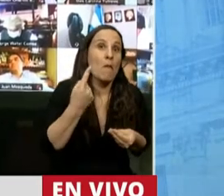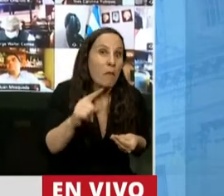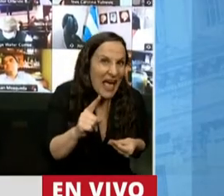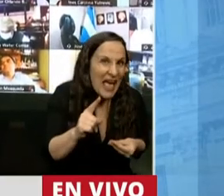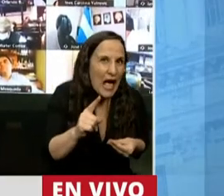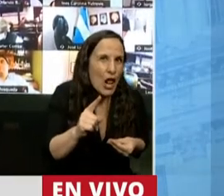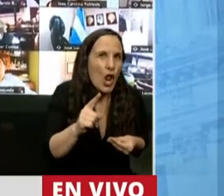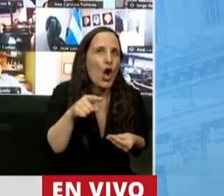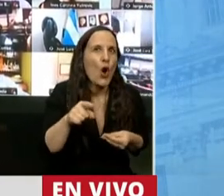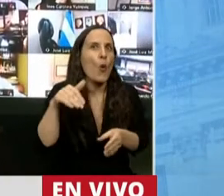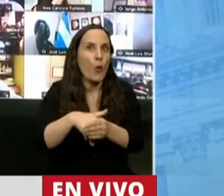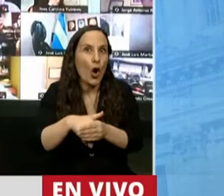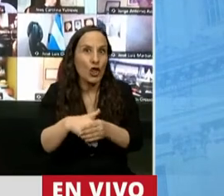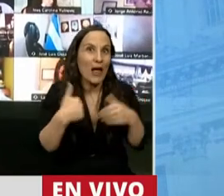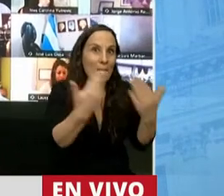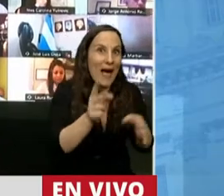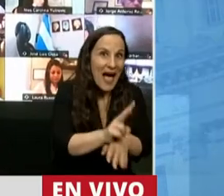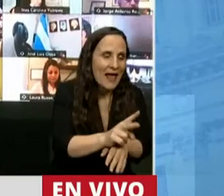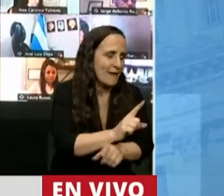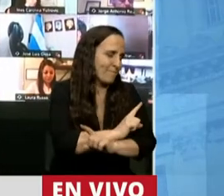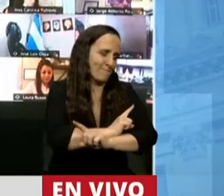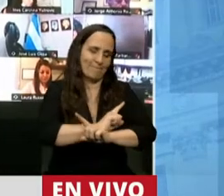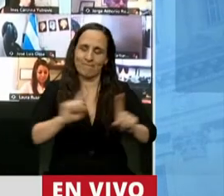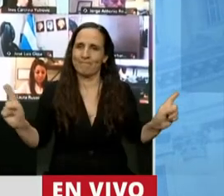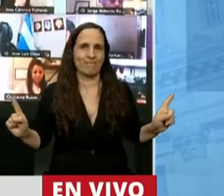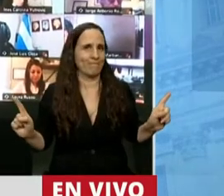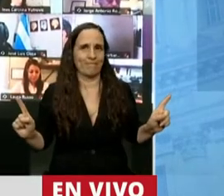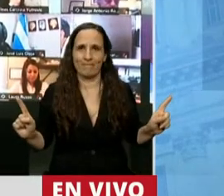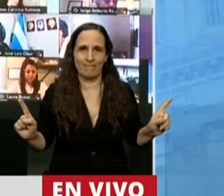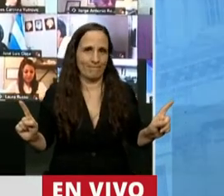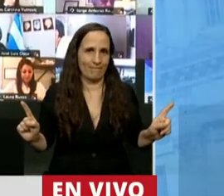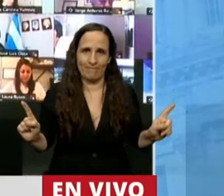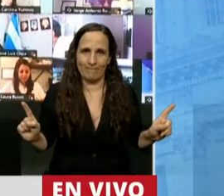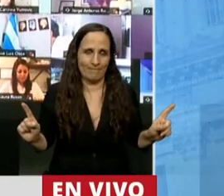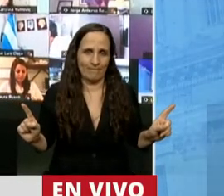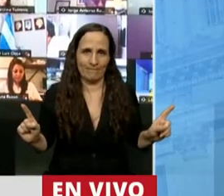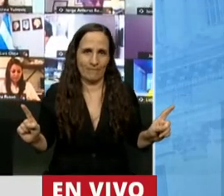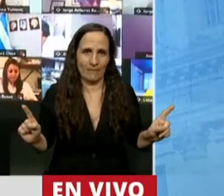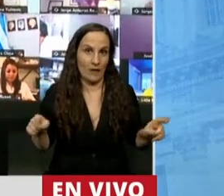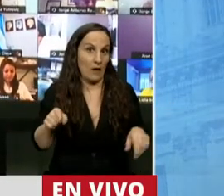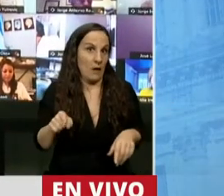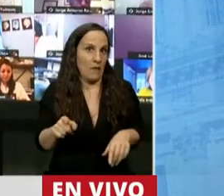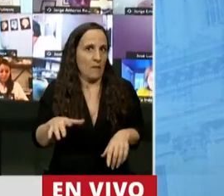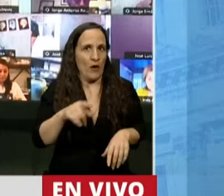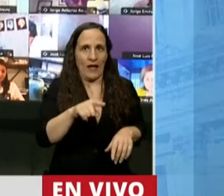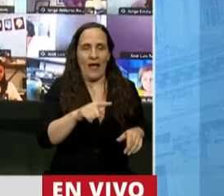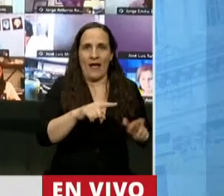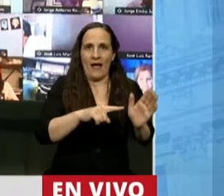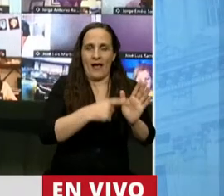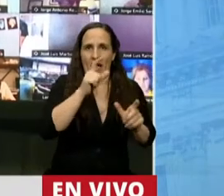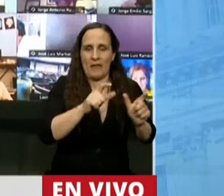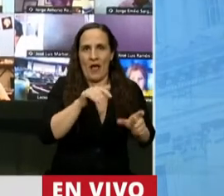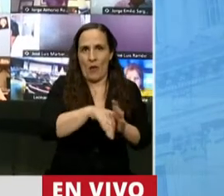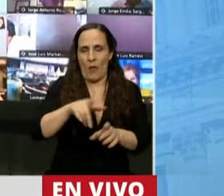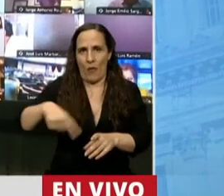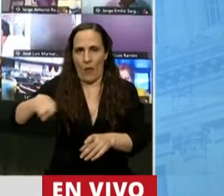acompañar con el voto que debieran en la medida de que representaran los